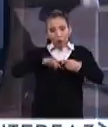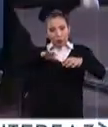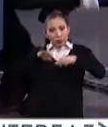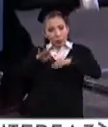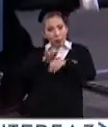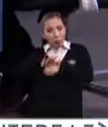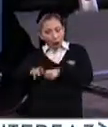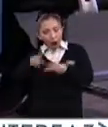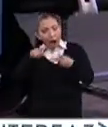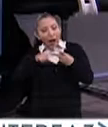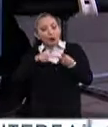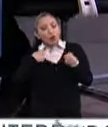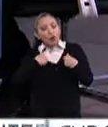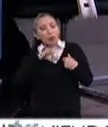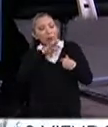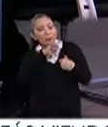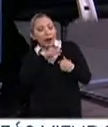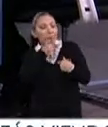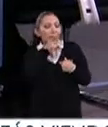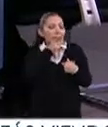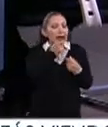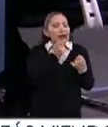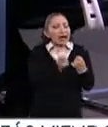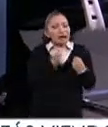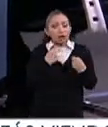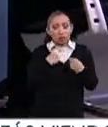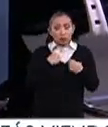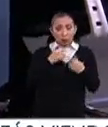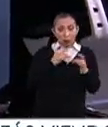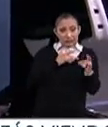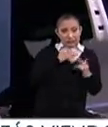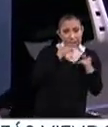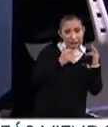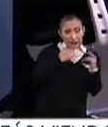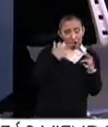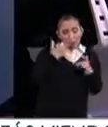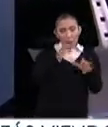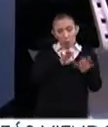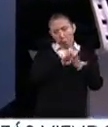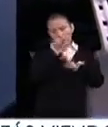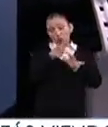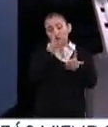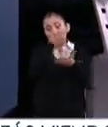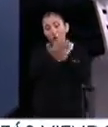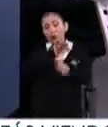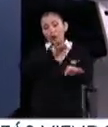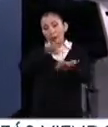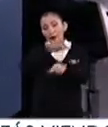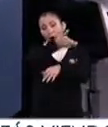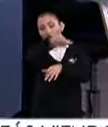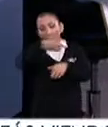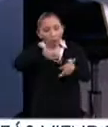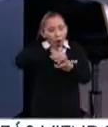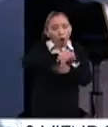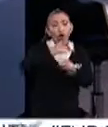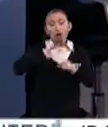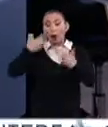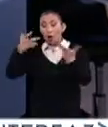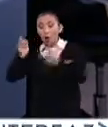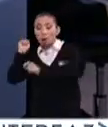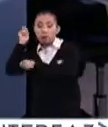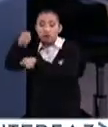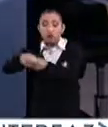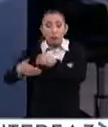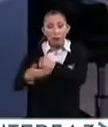desempeñamos, con qué tan sensible es, si somos agricultores de determinado cultivo, si somos pescadores en